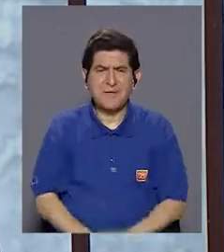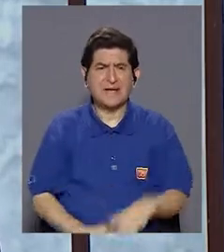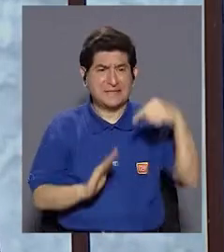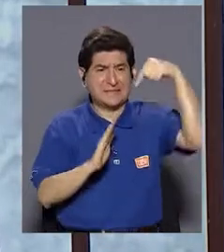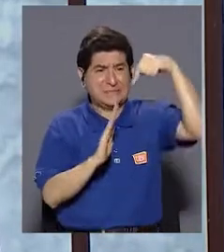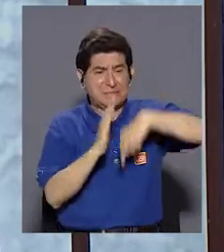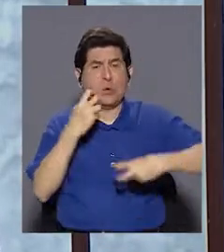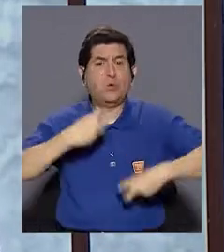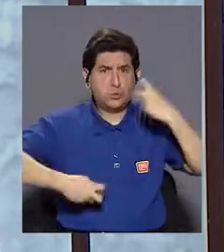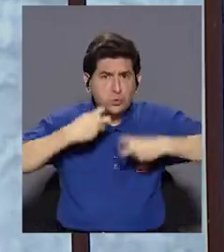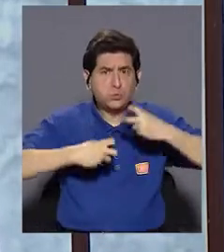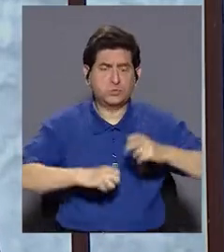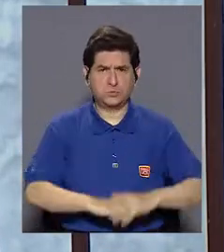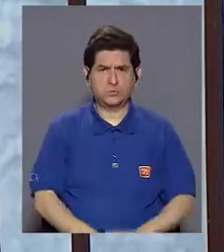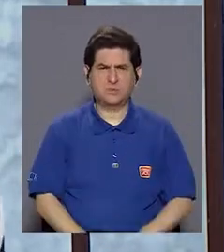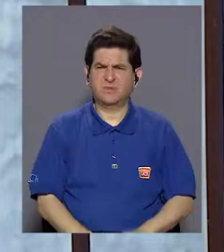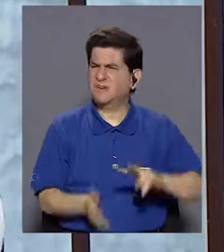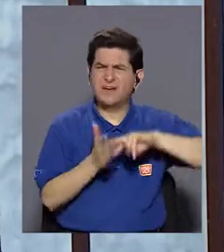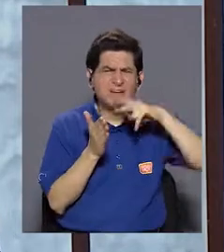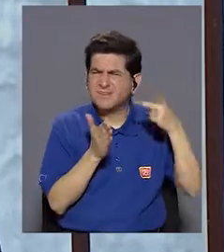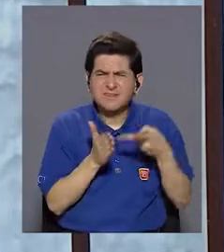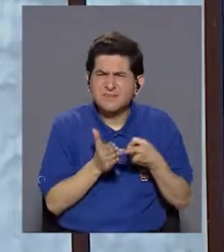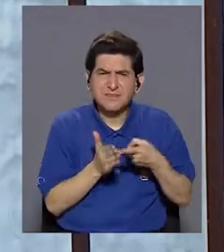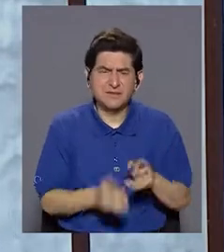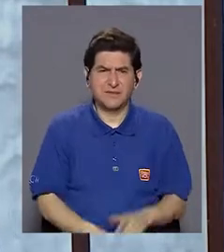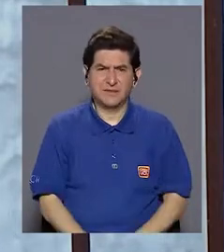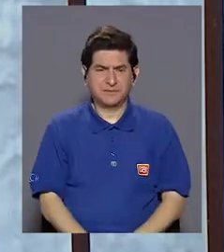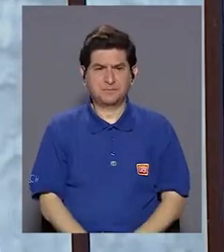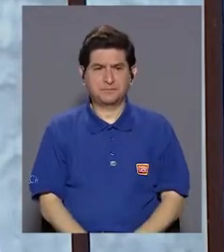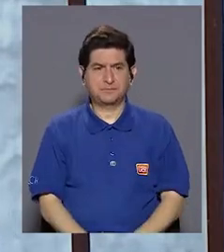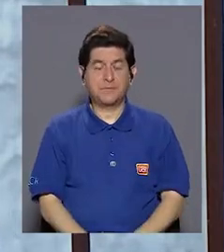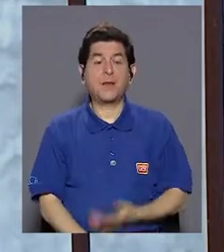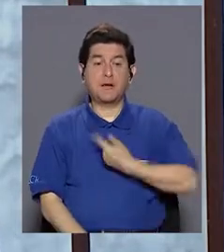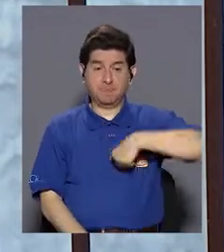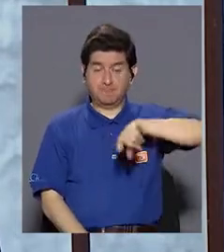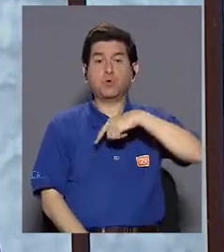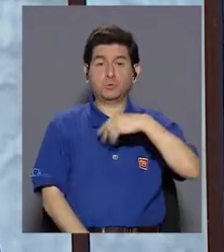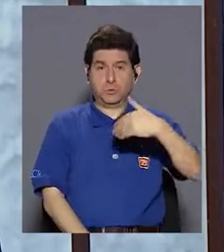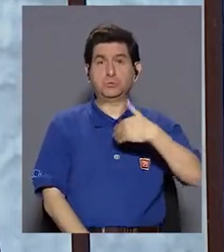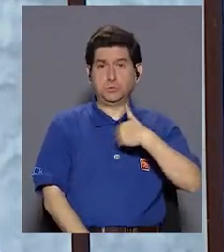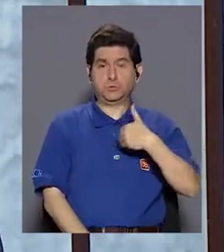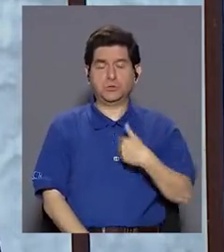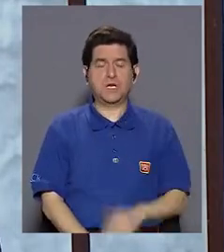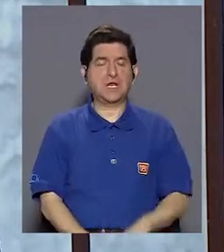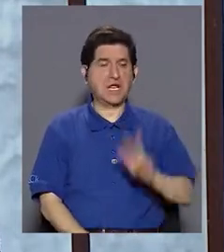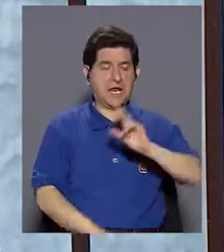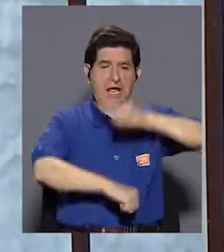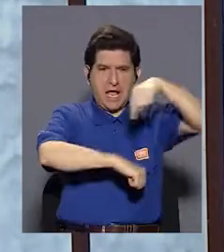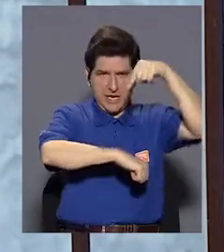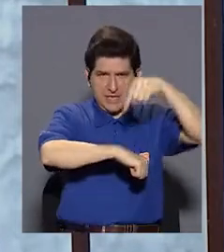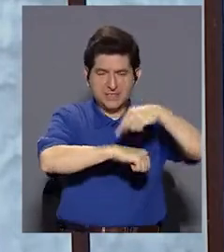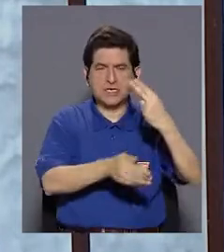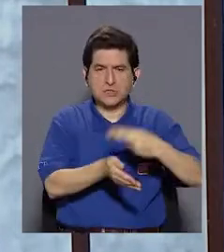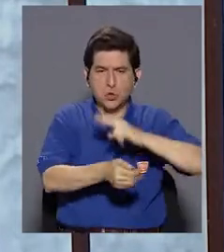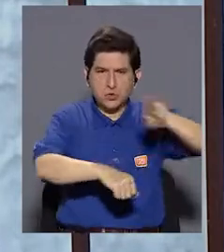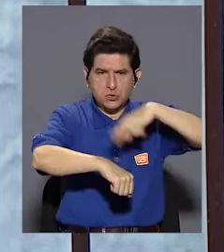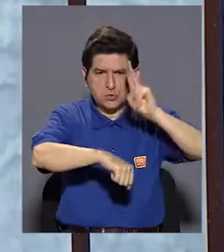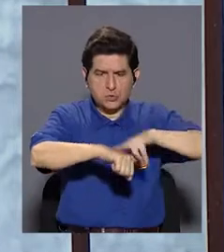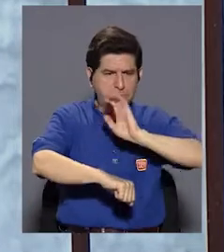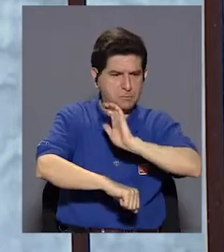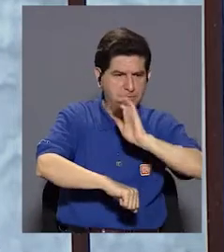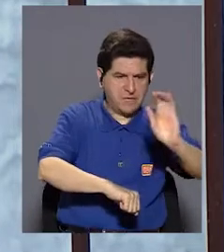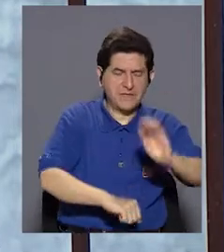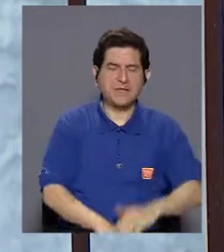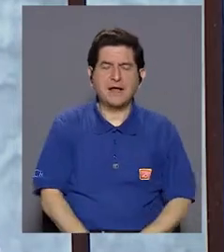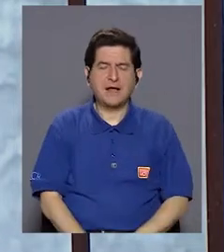severidad. Entonces, ¿a qué me refiero con eso? Me refiero que aunque nosotros tenemos cada tres horas, el Hospital Nacional de